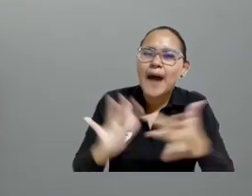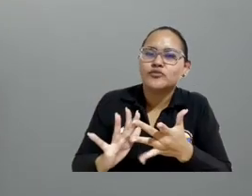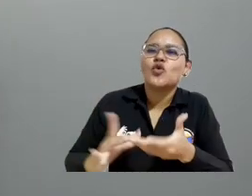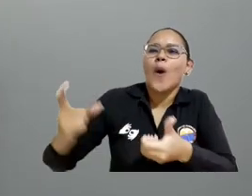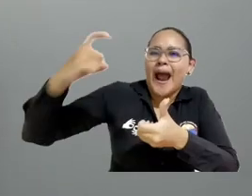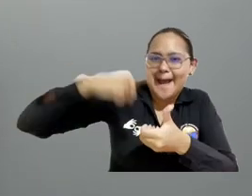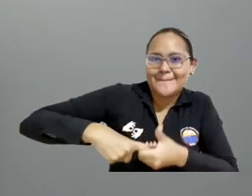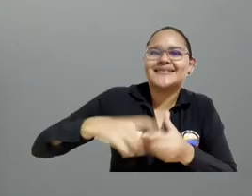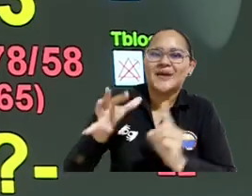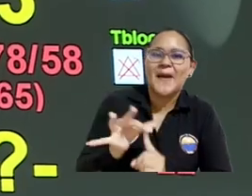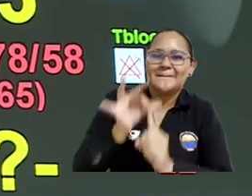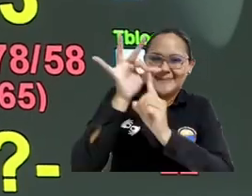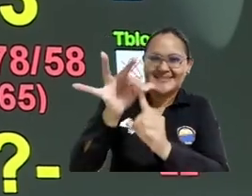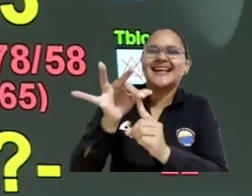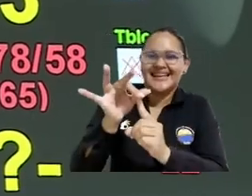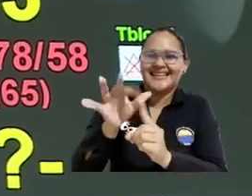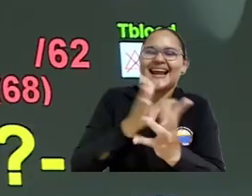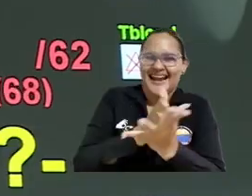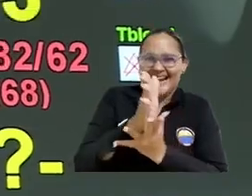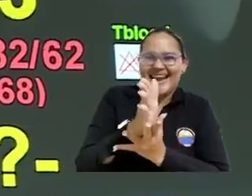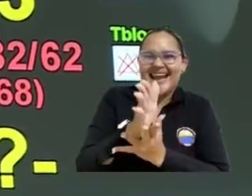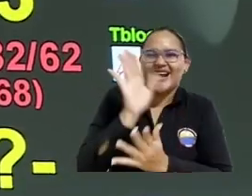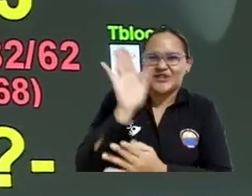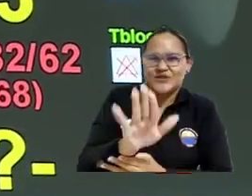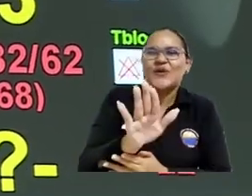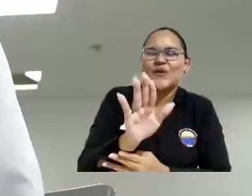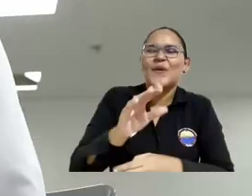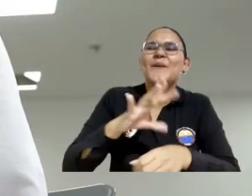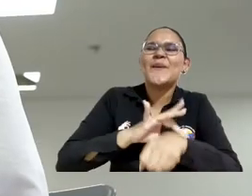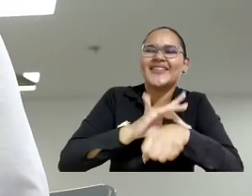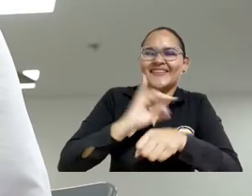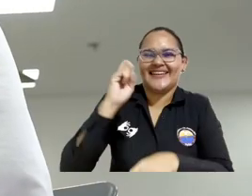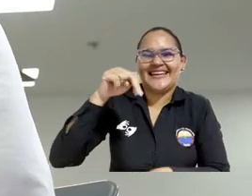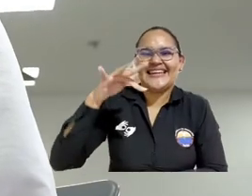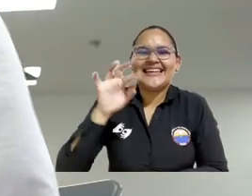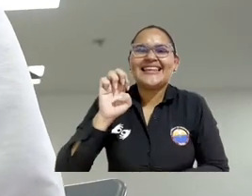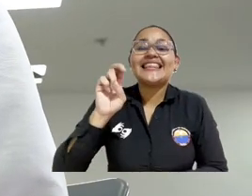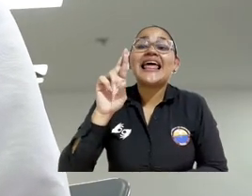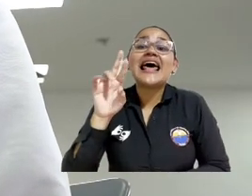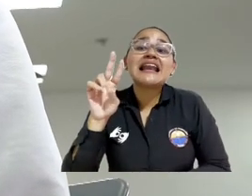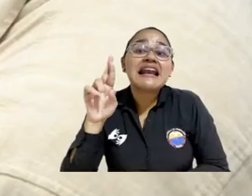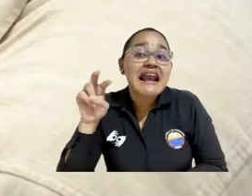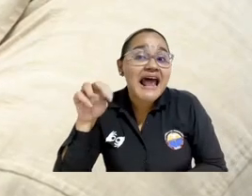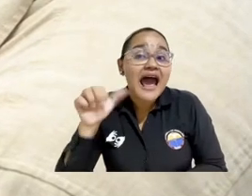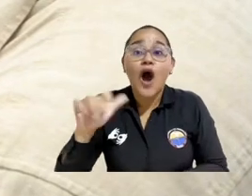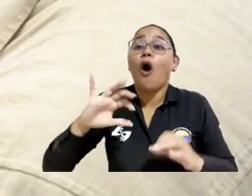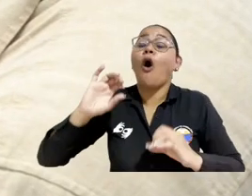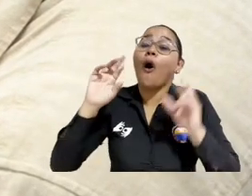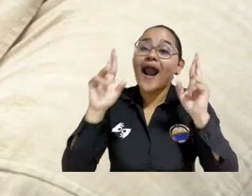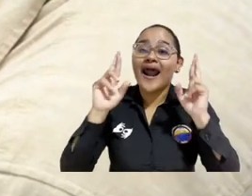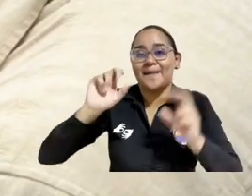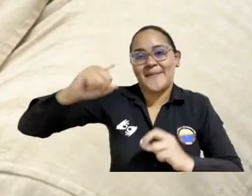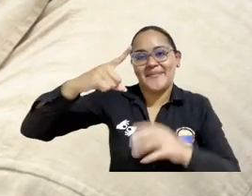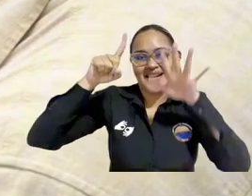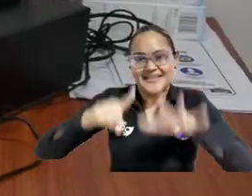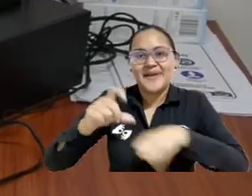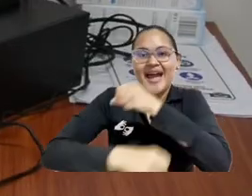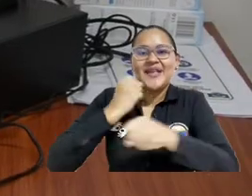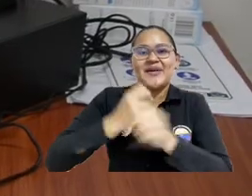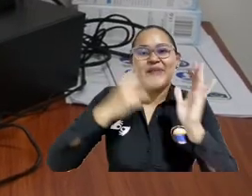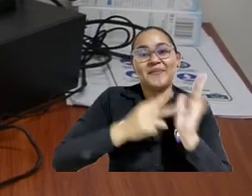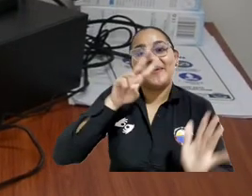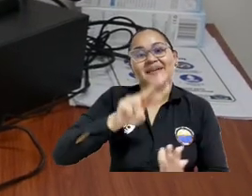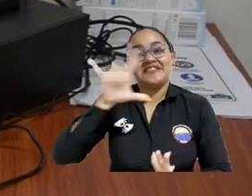proceso de admisión de los especialistas en medicina interna en aras de ofertarla en el primer semestre del 2025, según lo